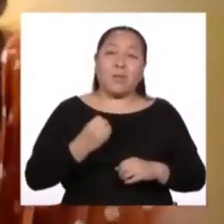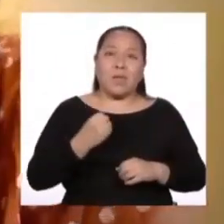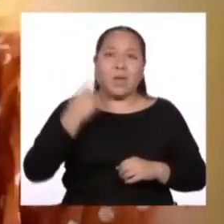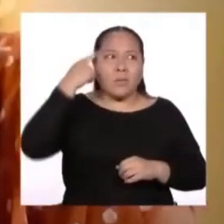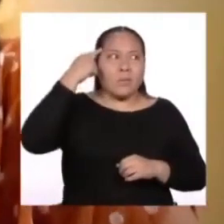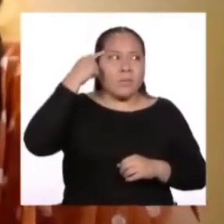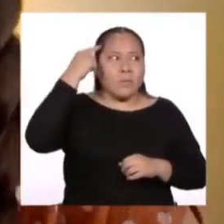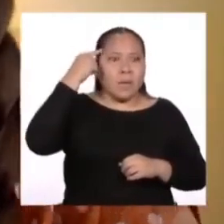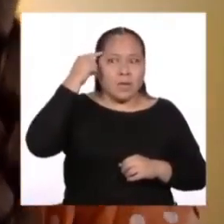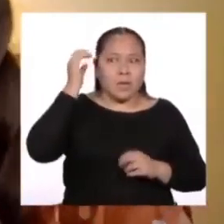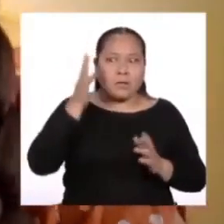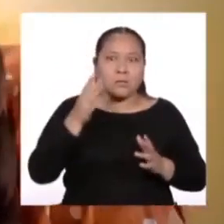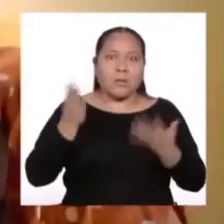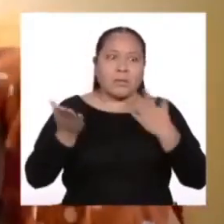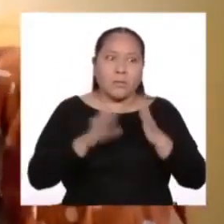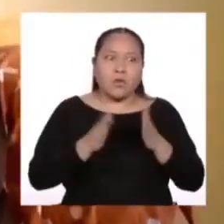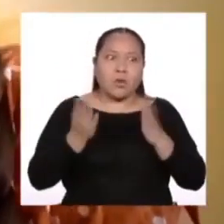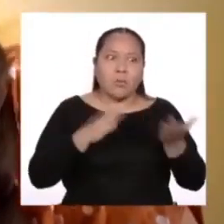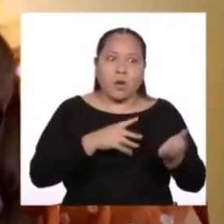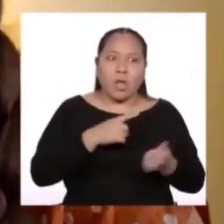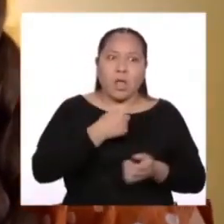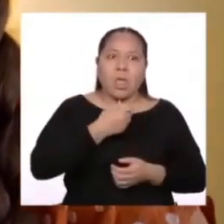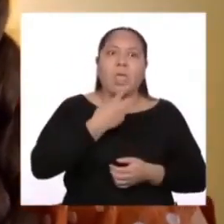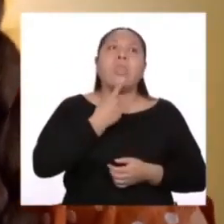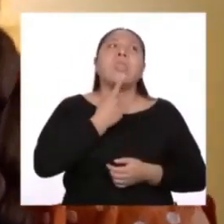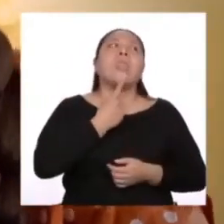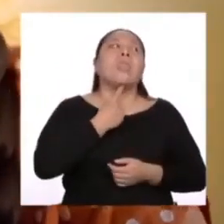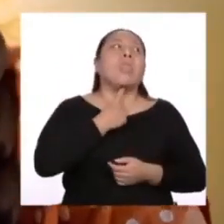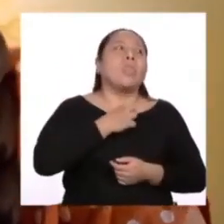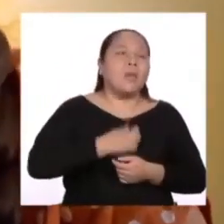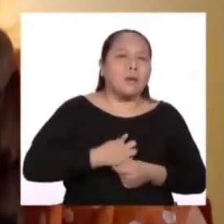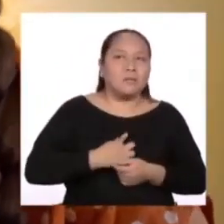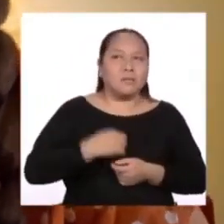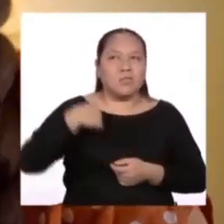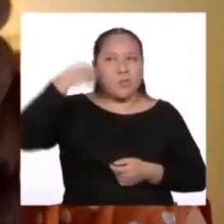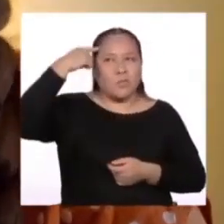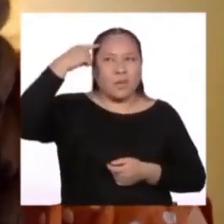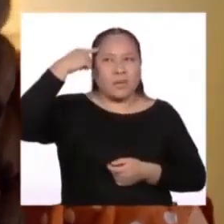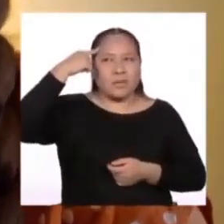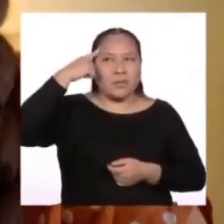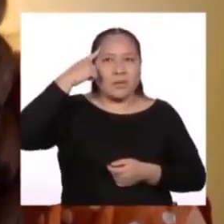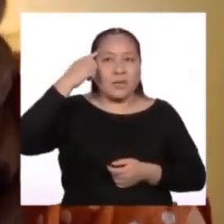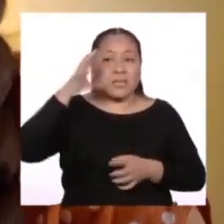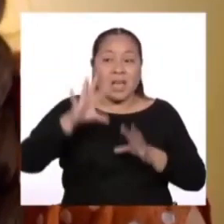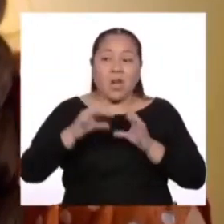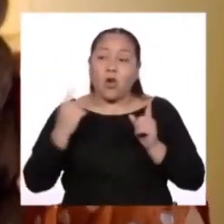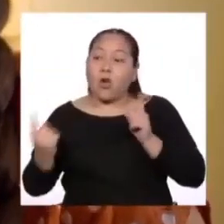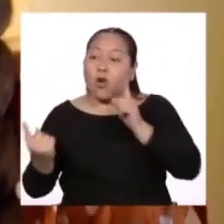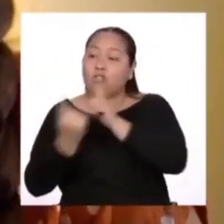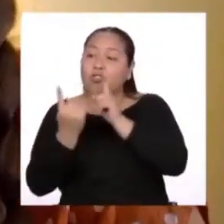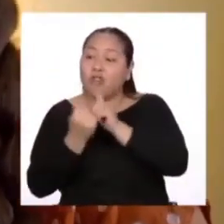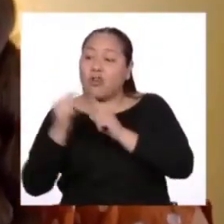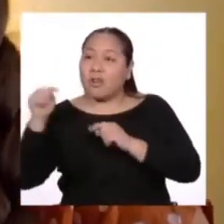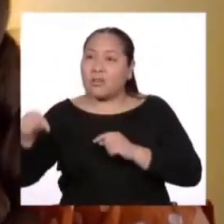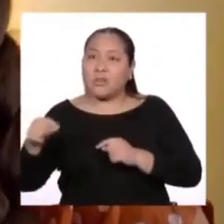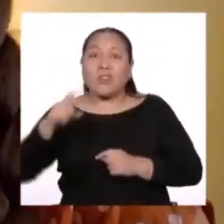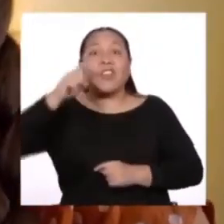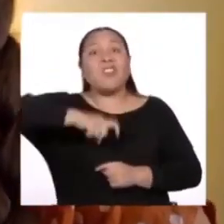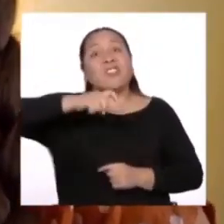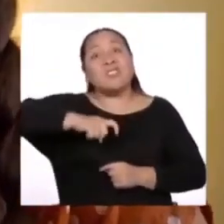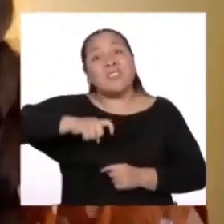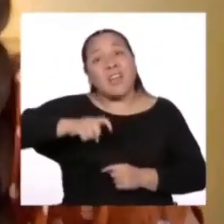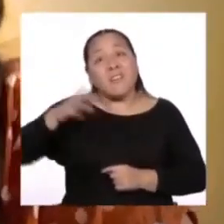racional es que te dice, te vas a morir de sed. Yo creo que él dice que se encontró de nuevo con este personaje justamente porque lo